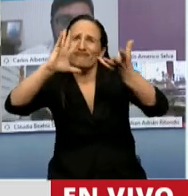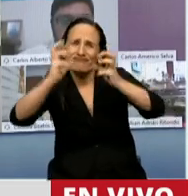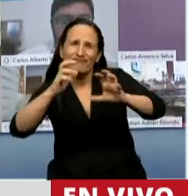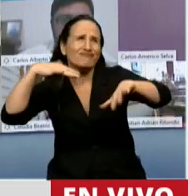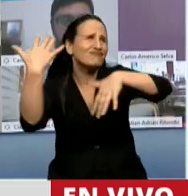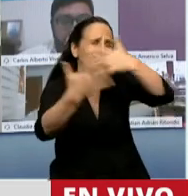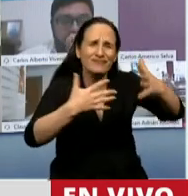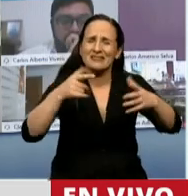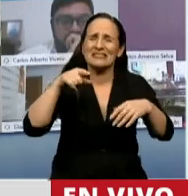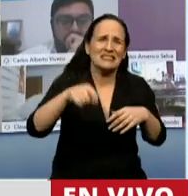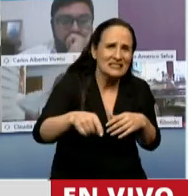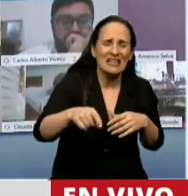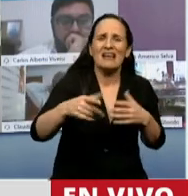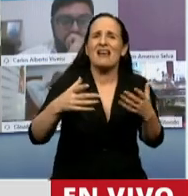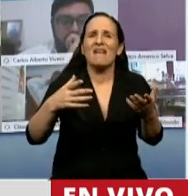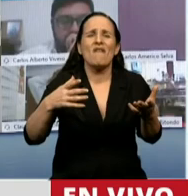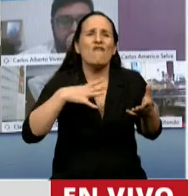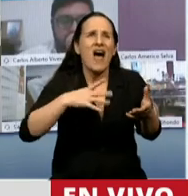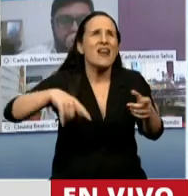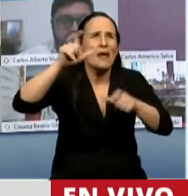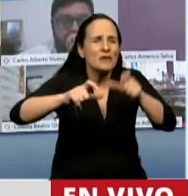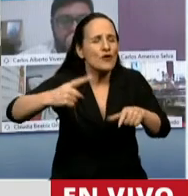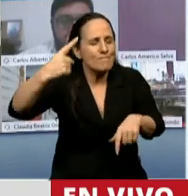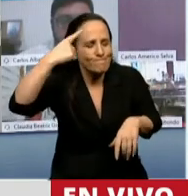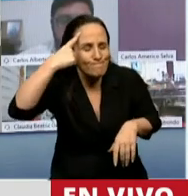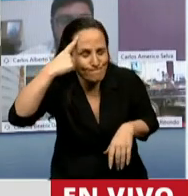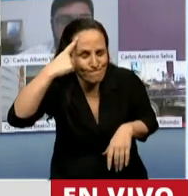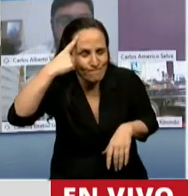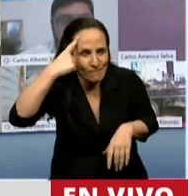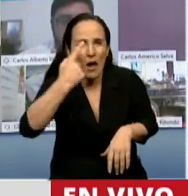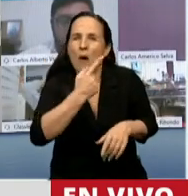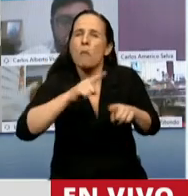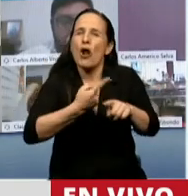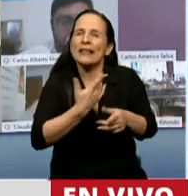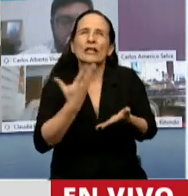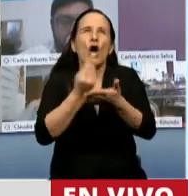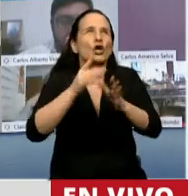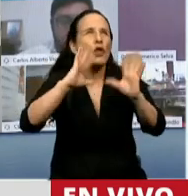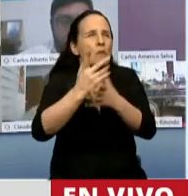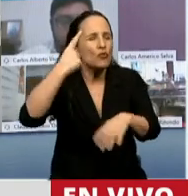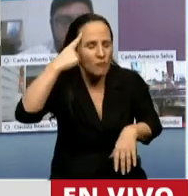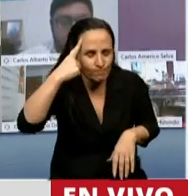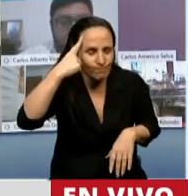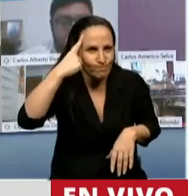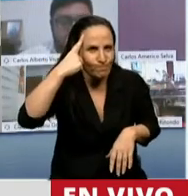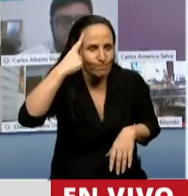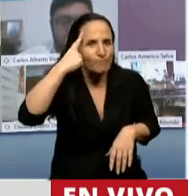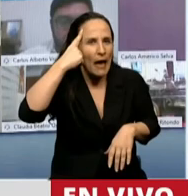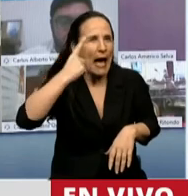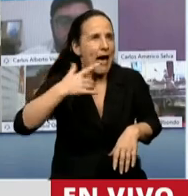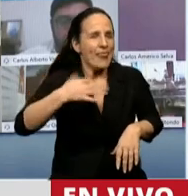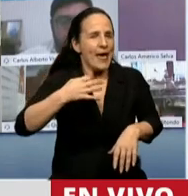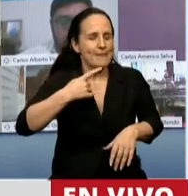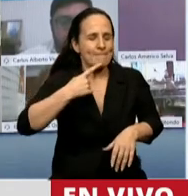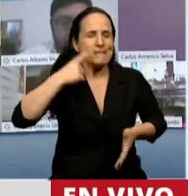global, de falta de conciencia de la dirigencia política mundial, de las decisiones que hacen falta